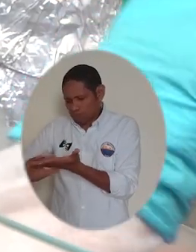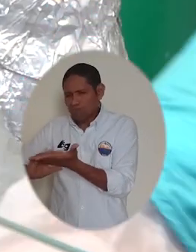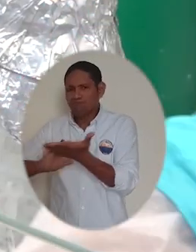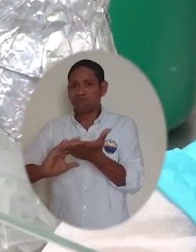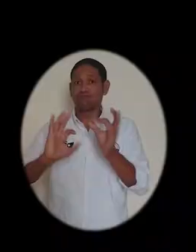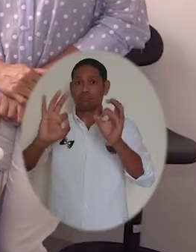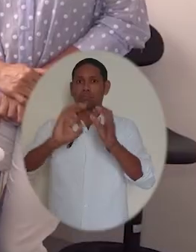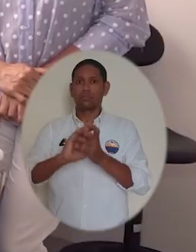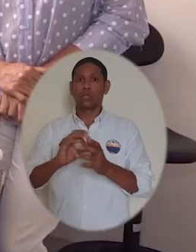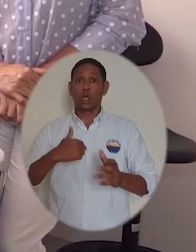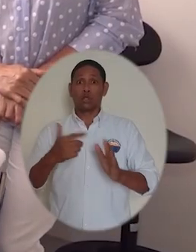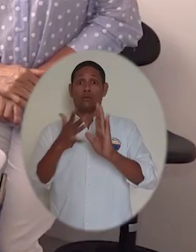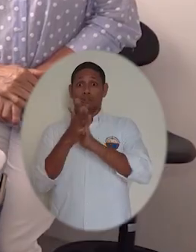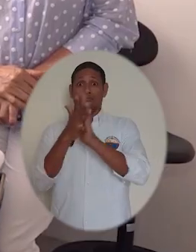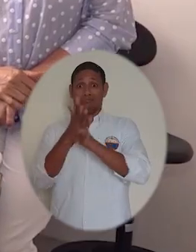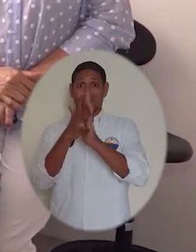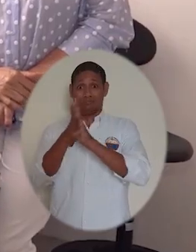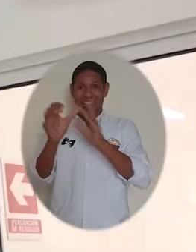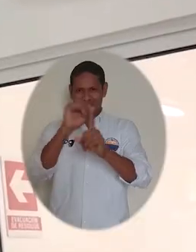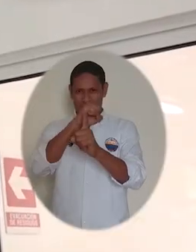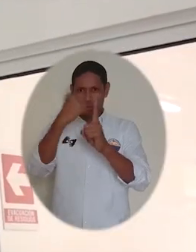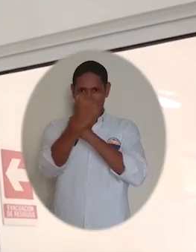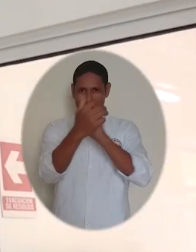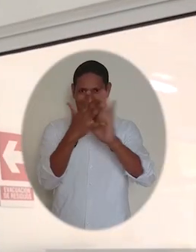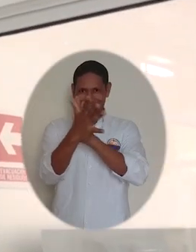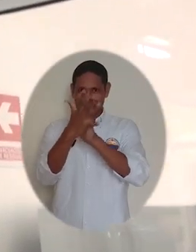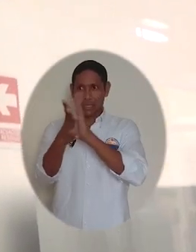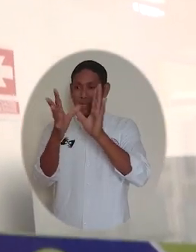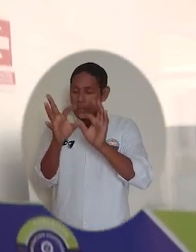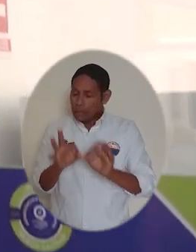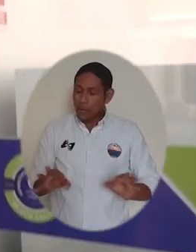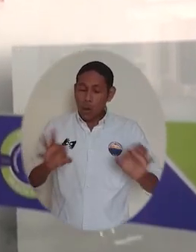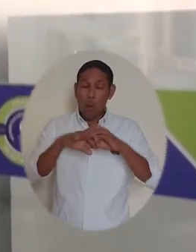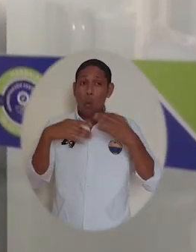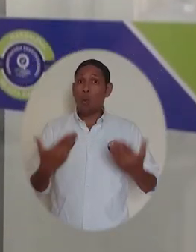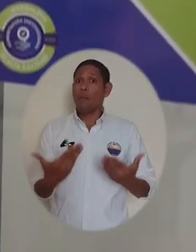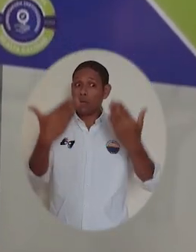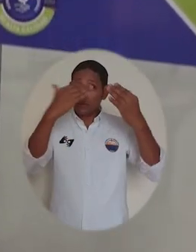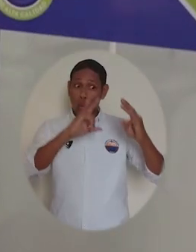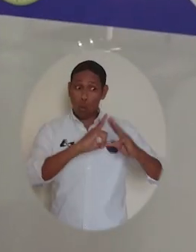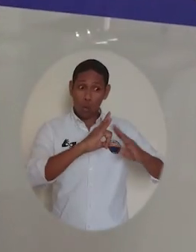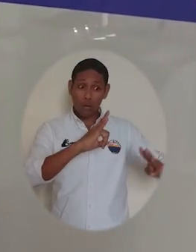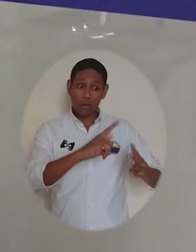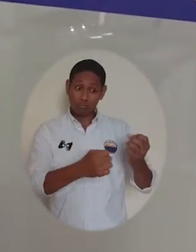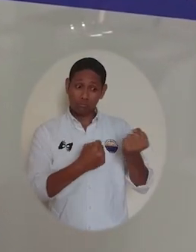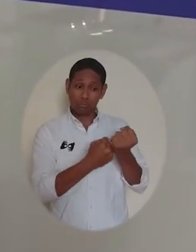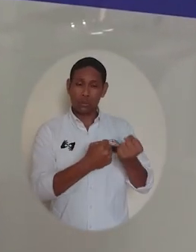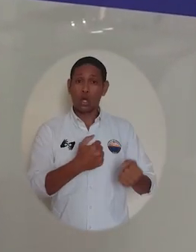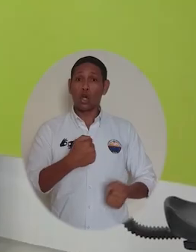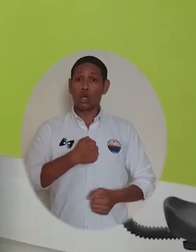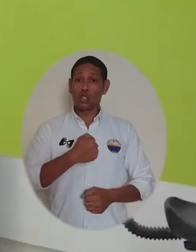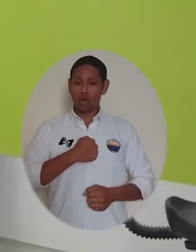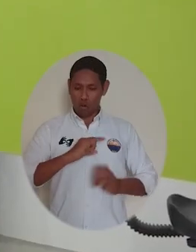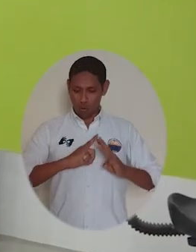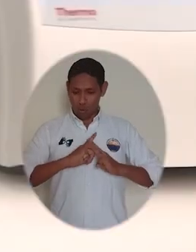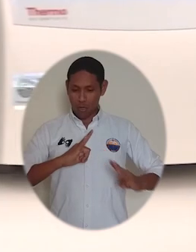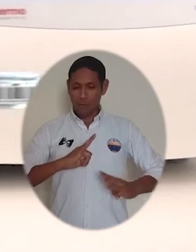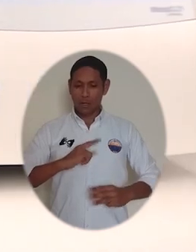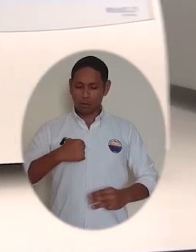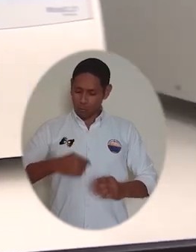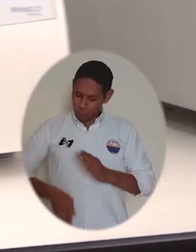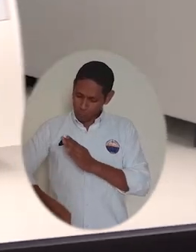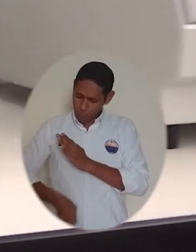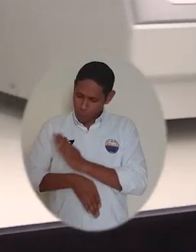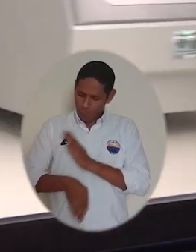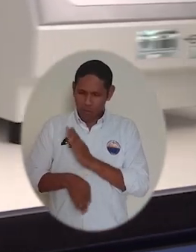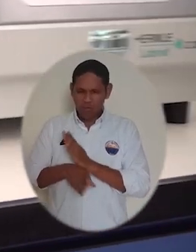social. Entonces, mi mensaje a la sociedad es que sigan creyendo en la Universidad del Magdalena. Por eso, yo